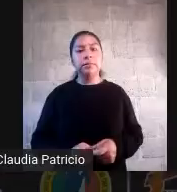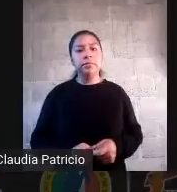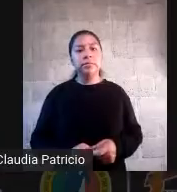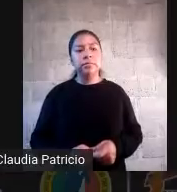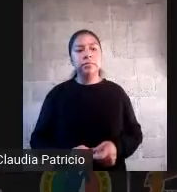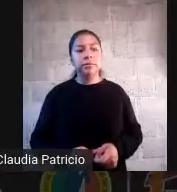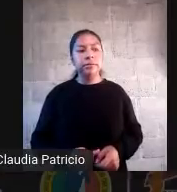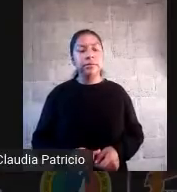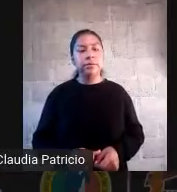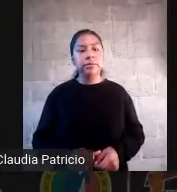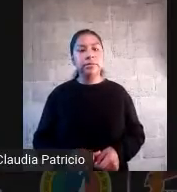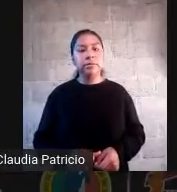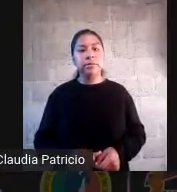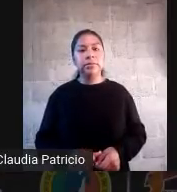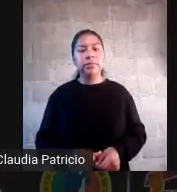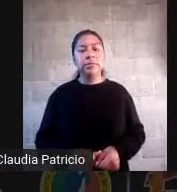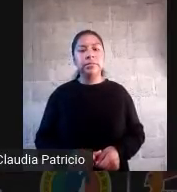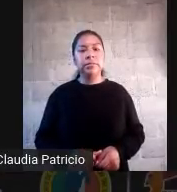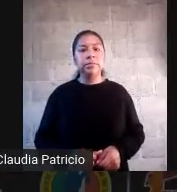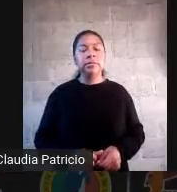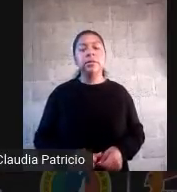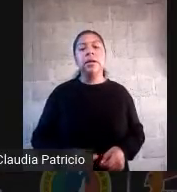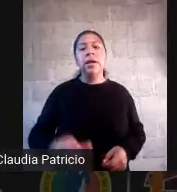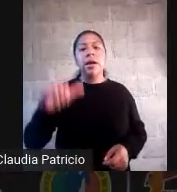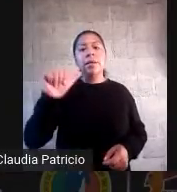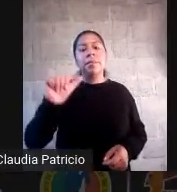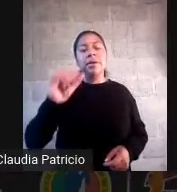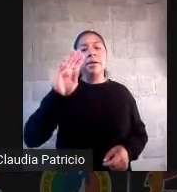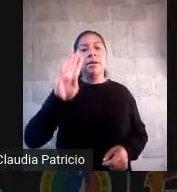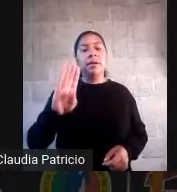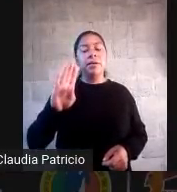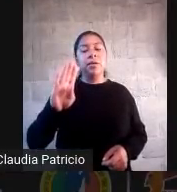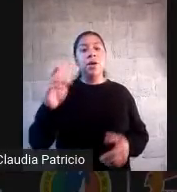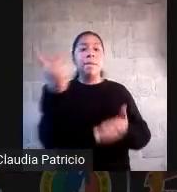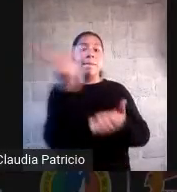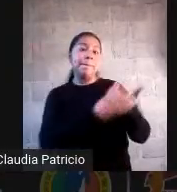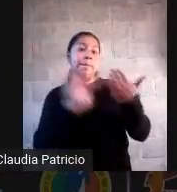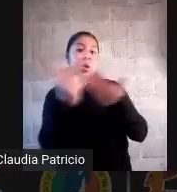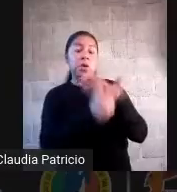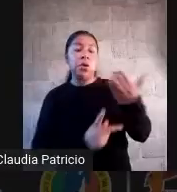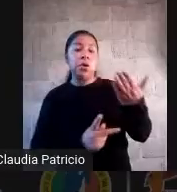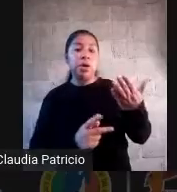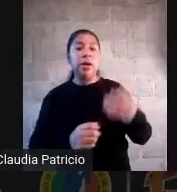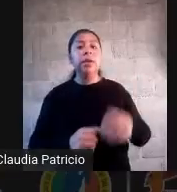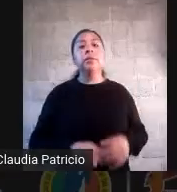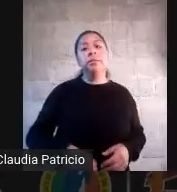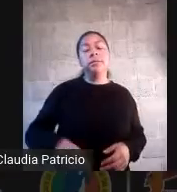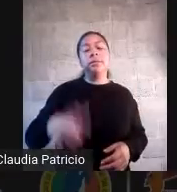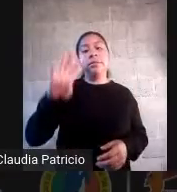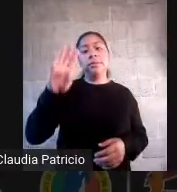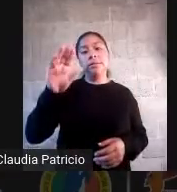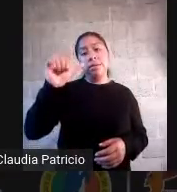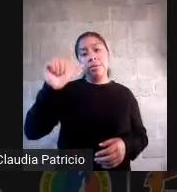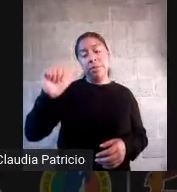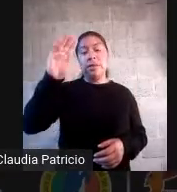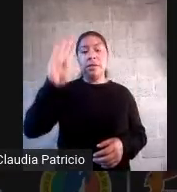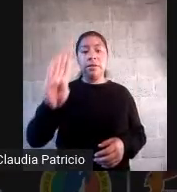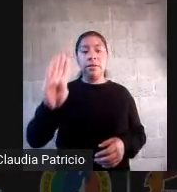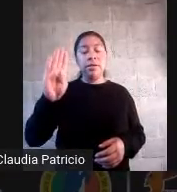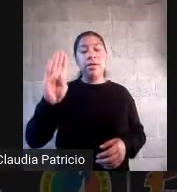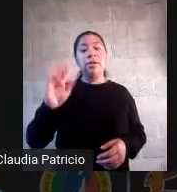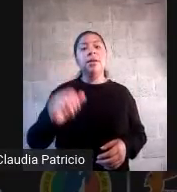aprendizaje basado en problemas aprendizaje basado en casos aprendizaje basado en